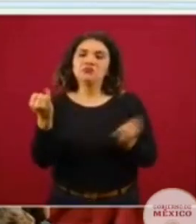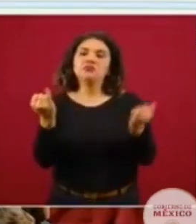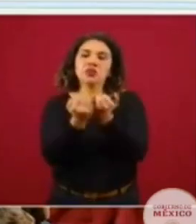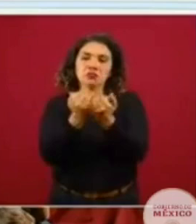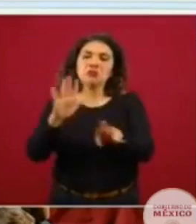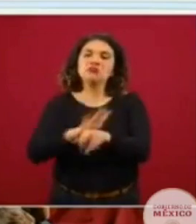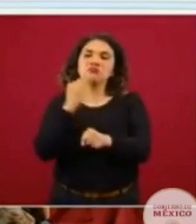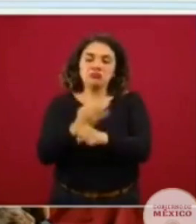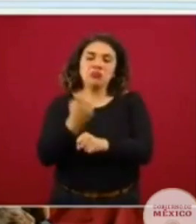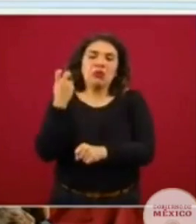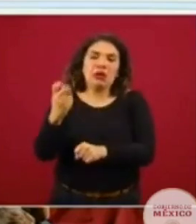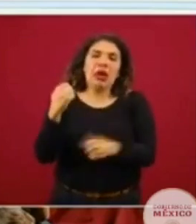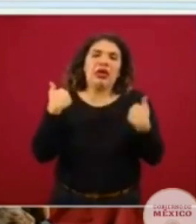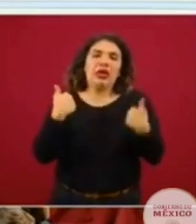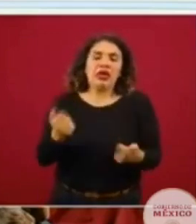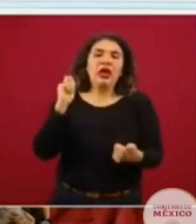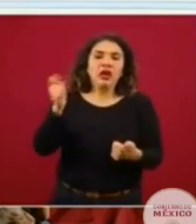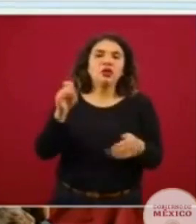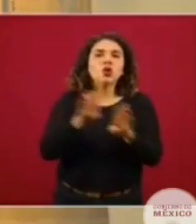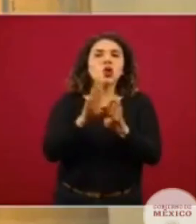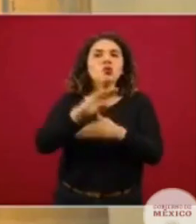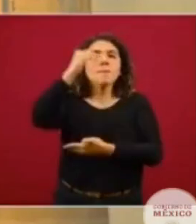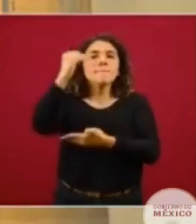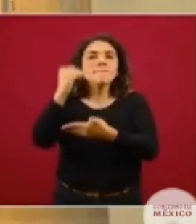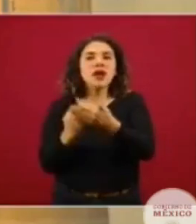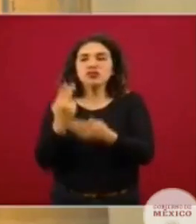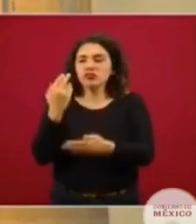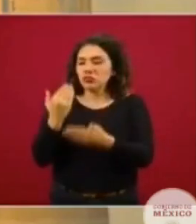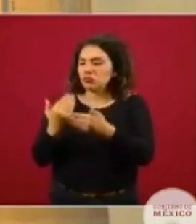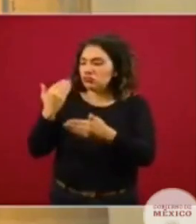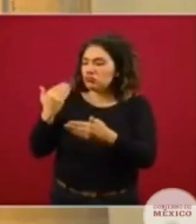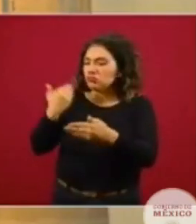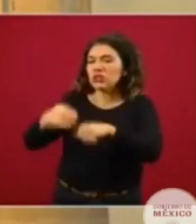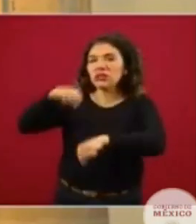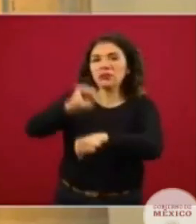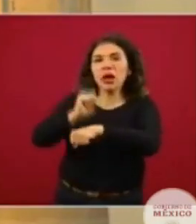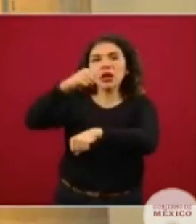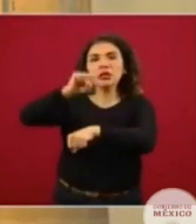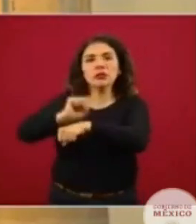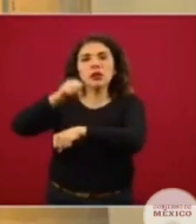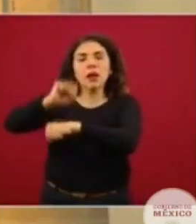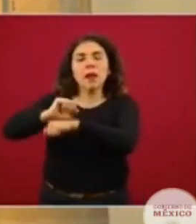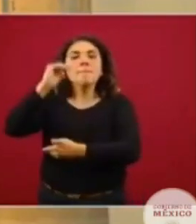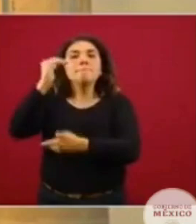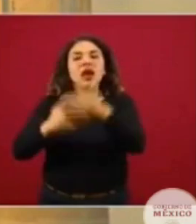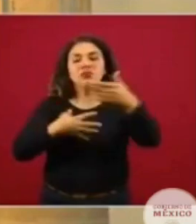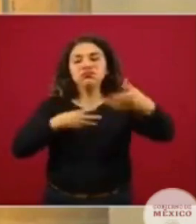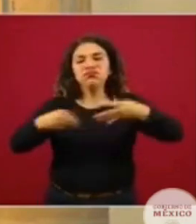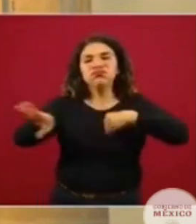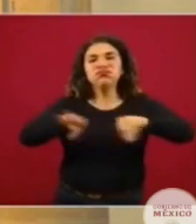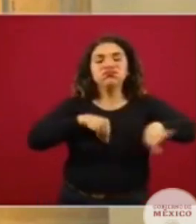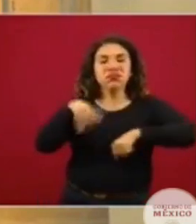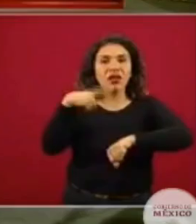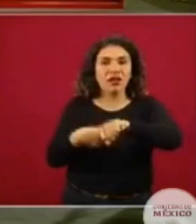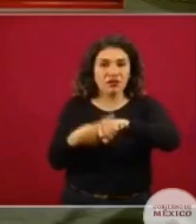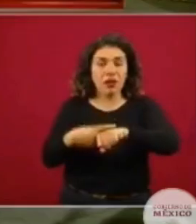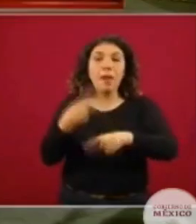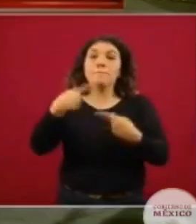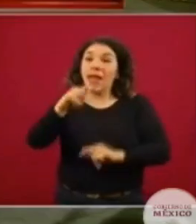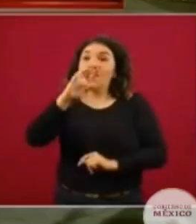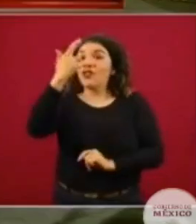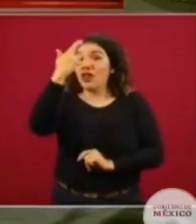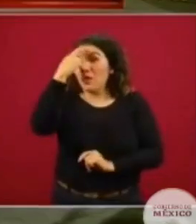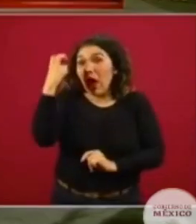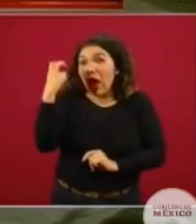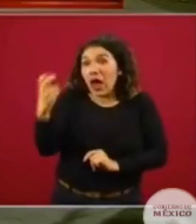lógicamente representa la disminución en las últimas semanas de la transmisión y la epidemia, recordando que